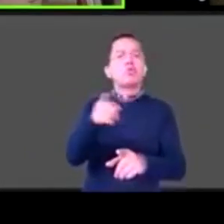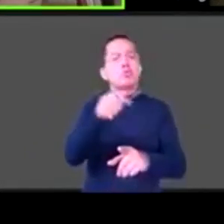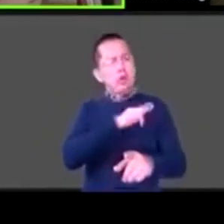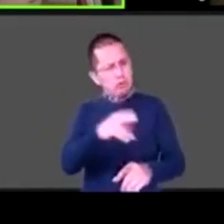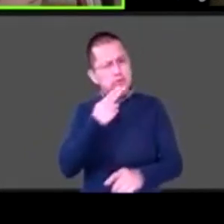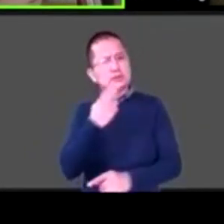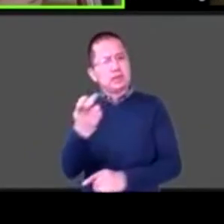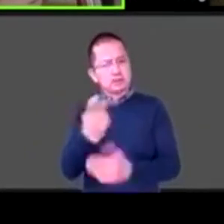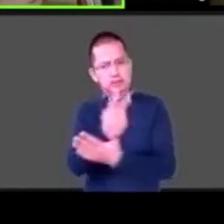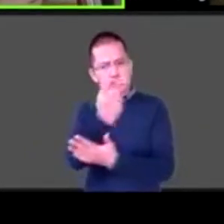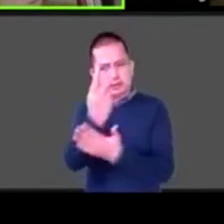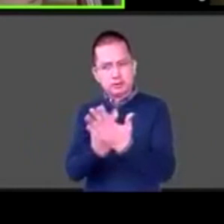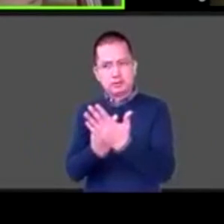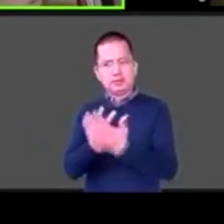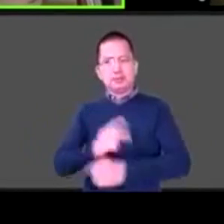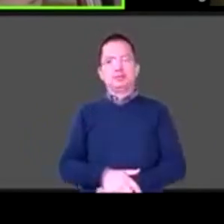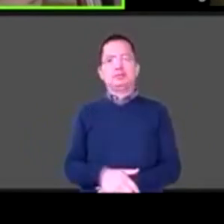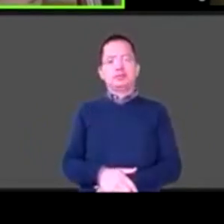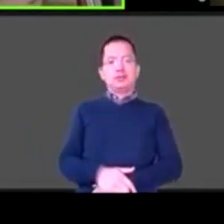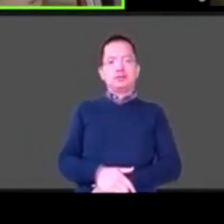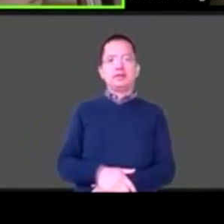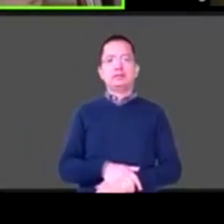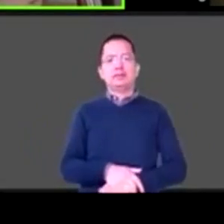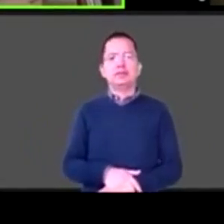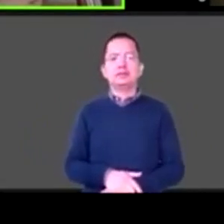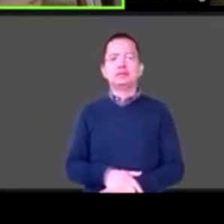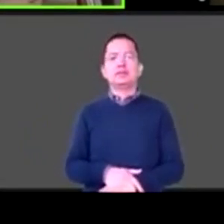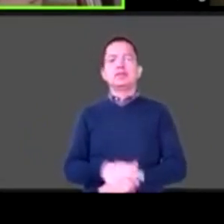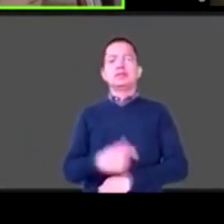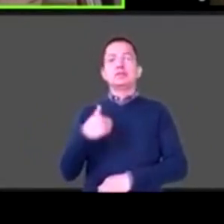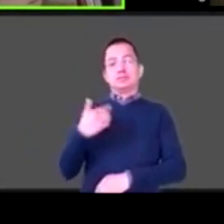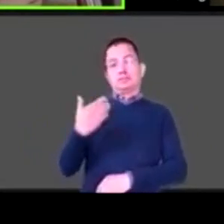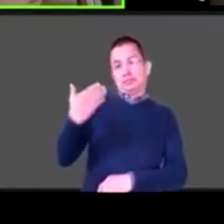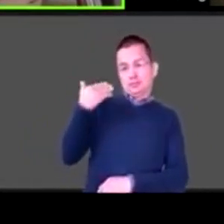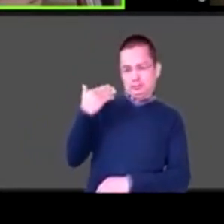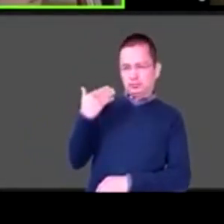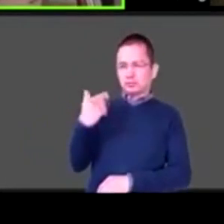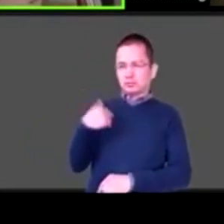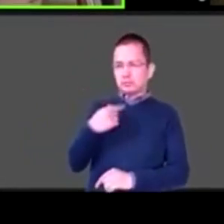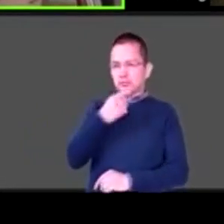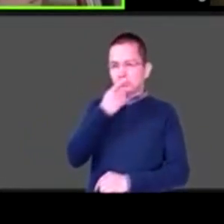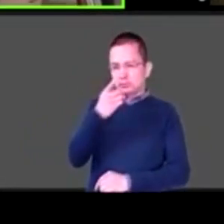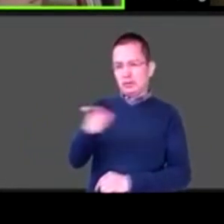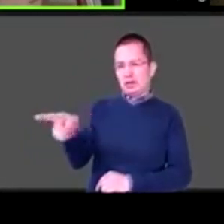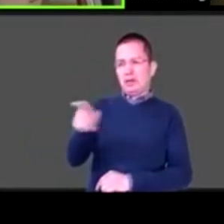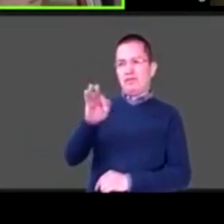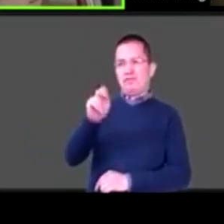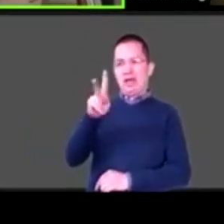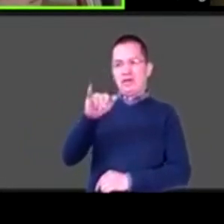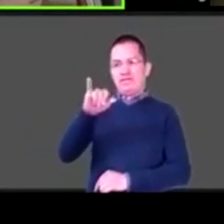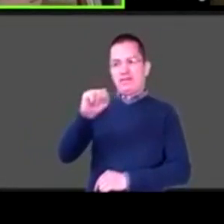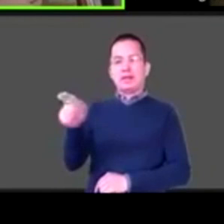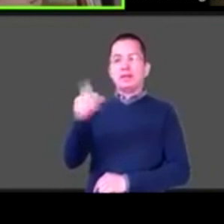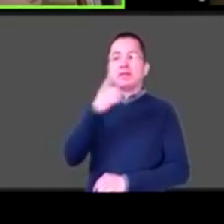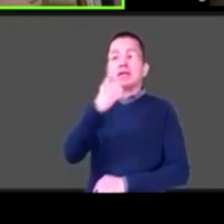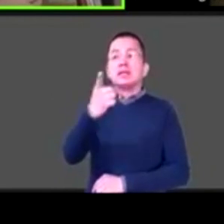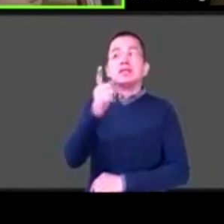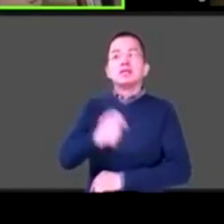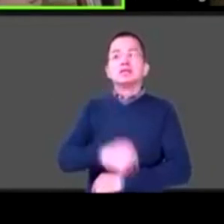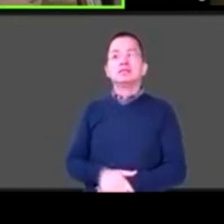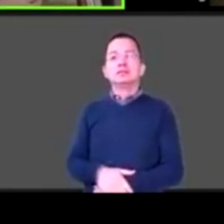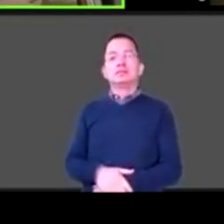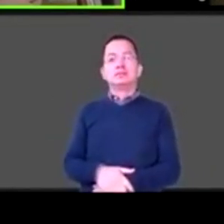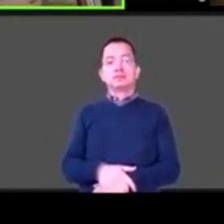Lo decía al principio, Flavia, con una sinceridad, con un sincericidio muy poderoso desde Oaxaca. Hay una